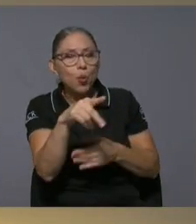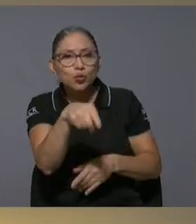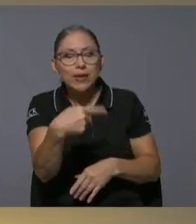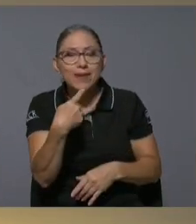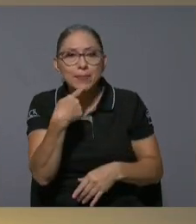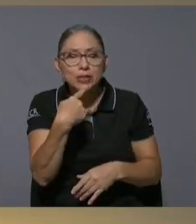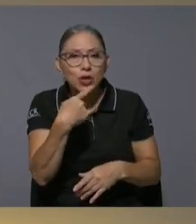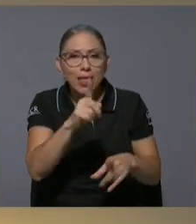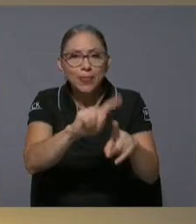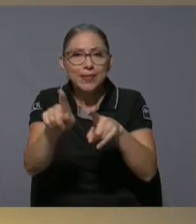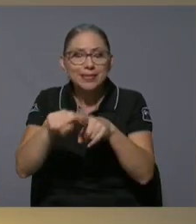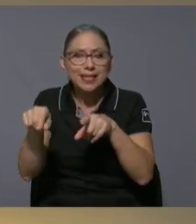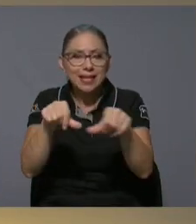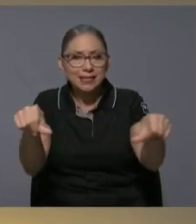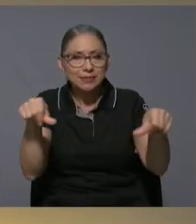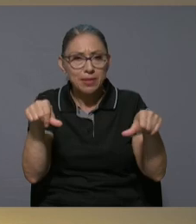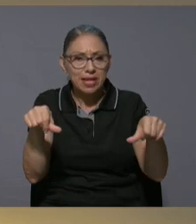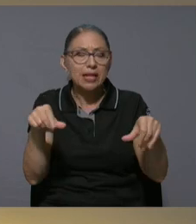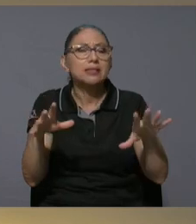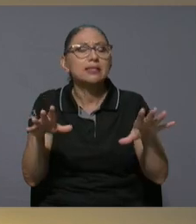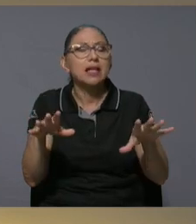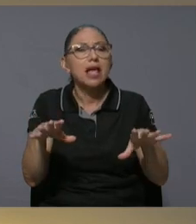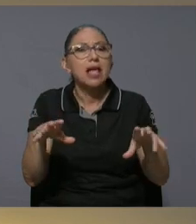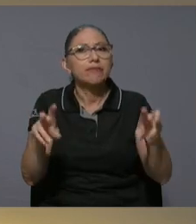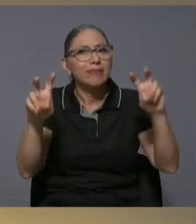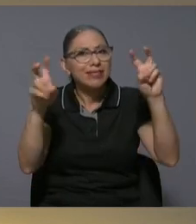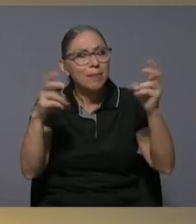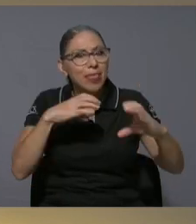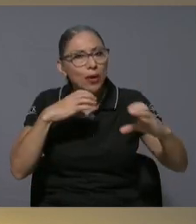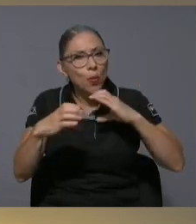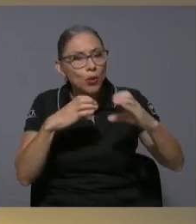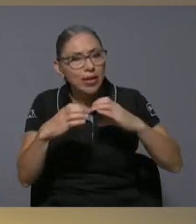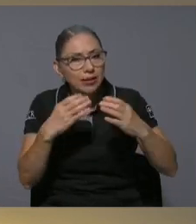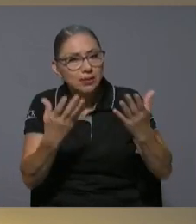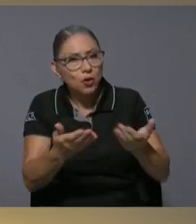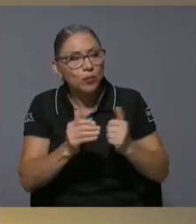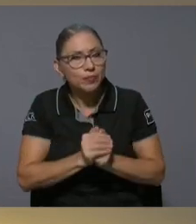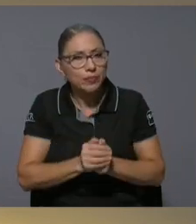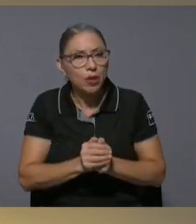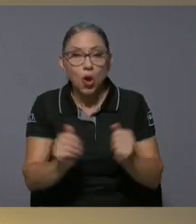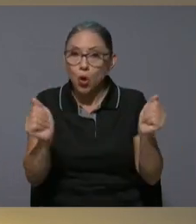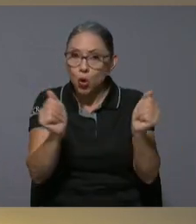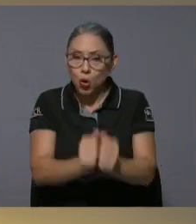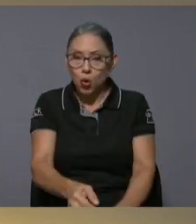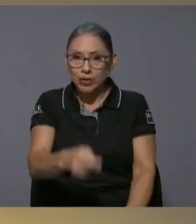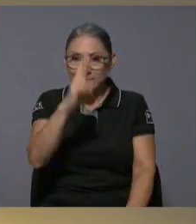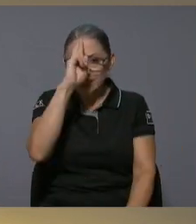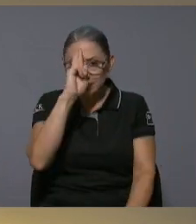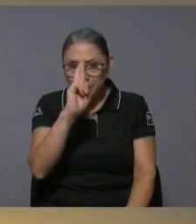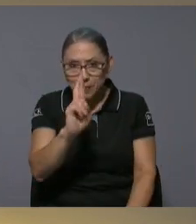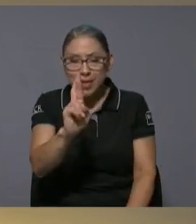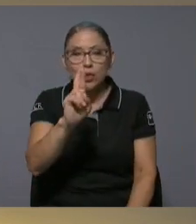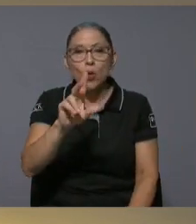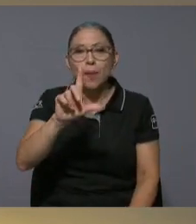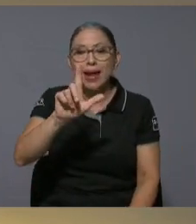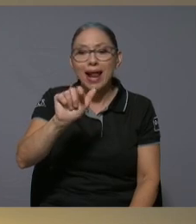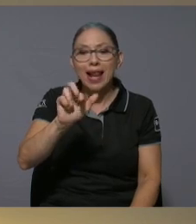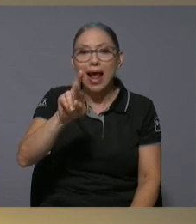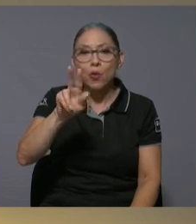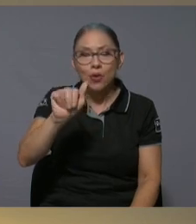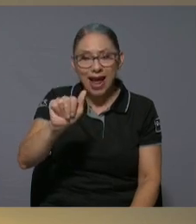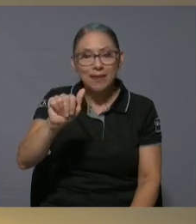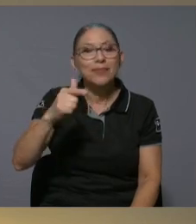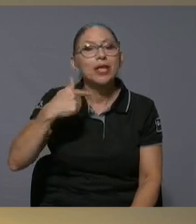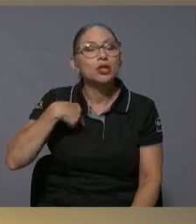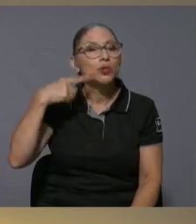las distintas disciplinas y un poco el tema de comunicación con todo respeto para doña Laura me parece a mí